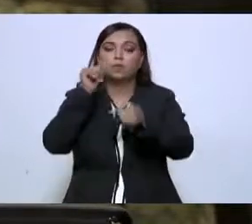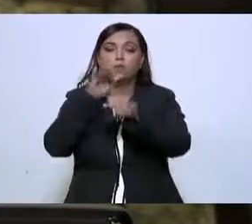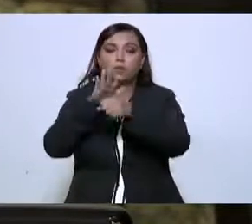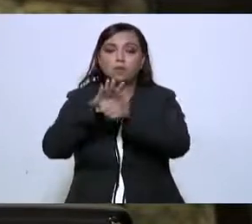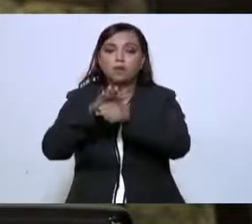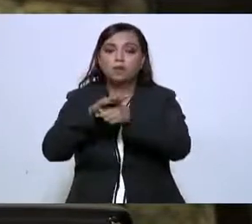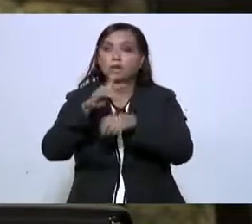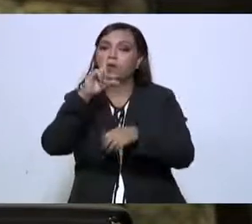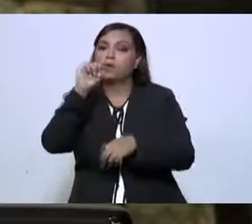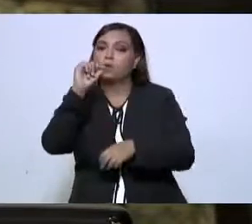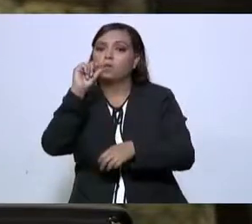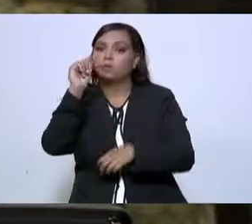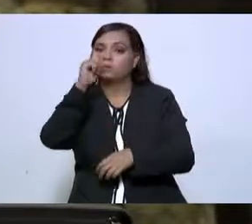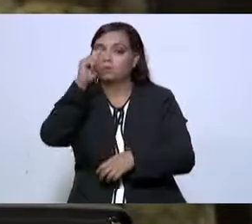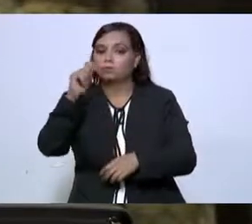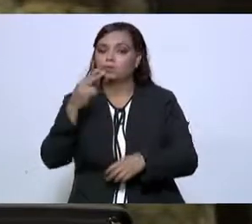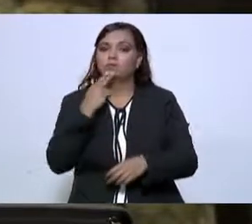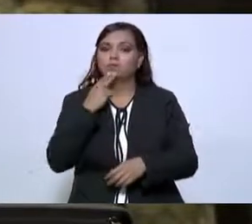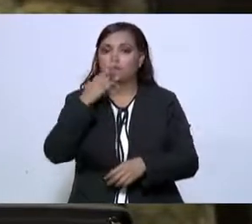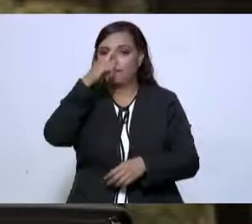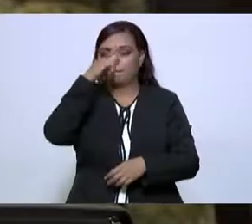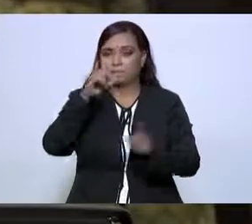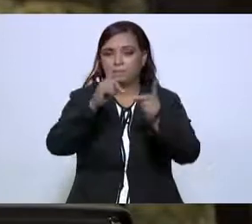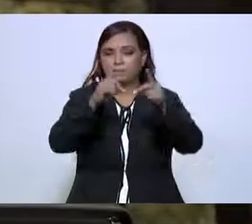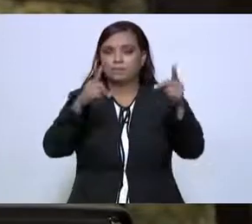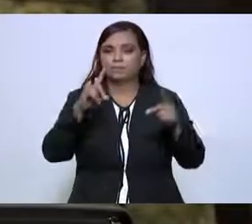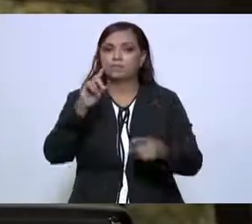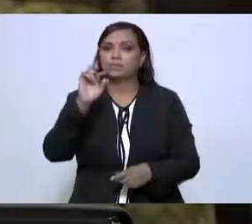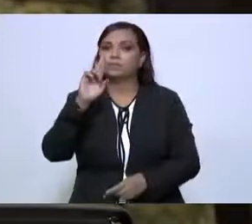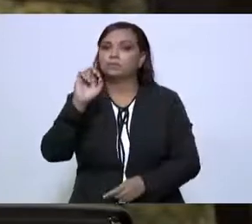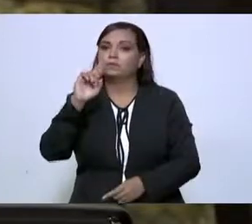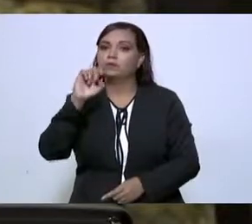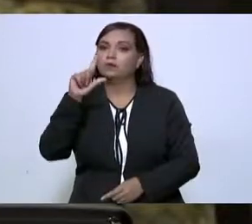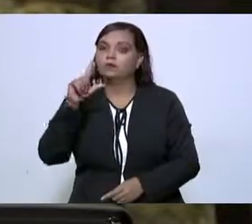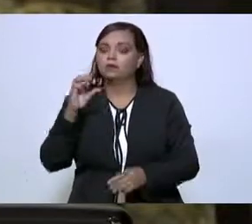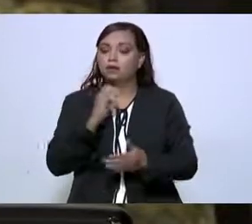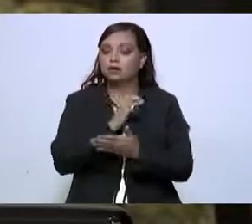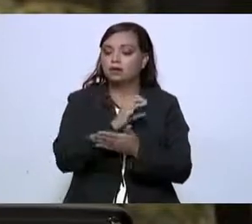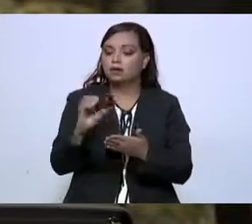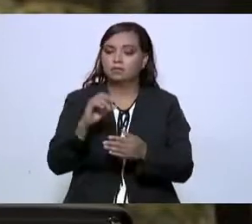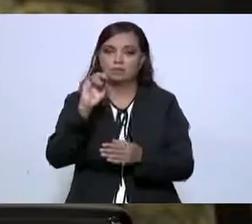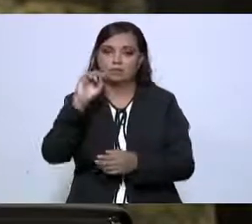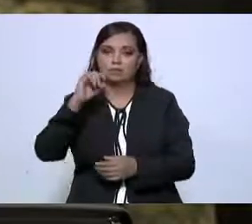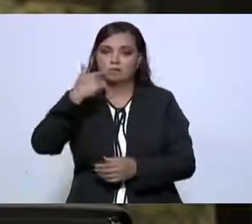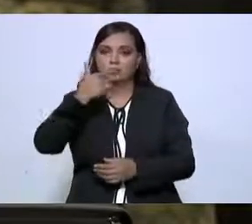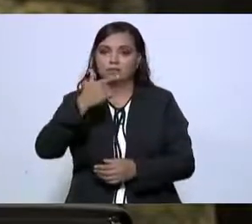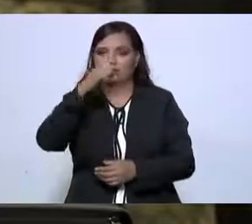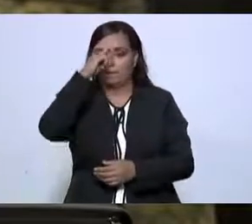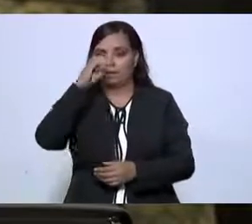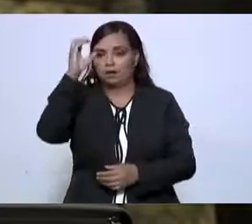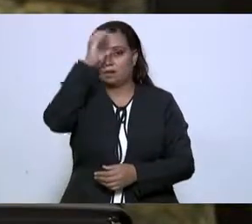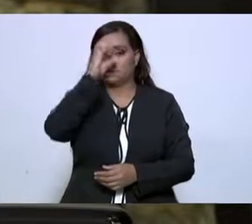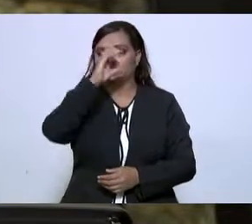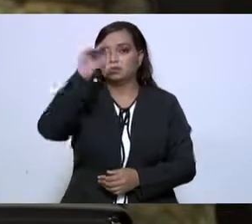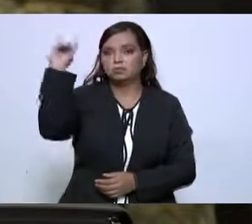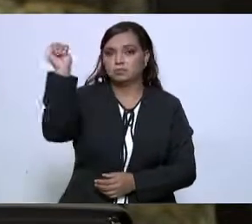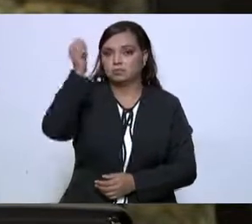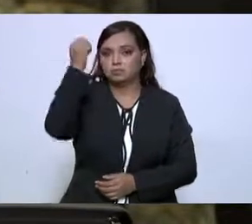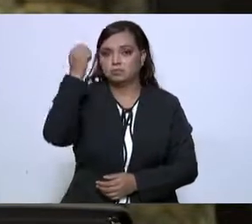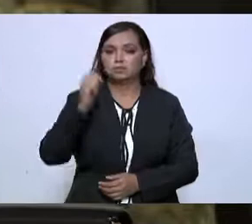40% se canalizaron al desarrollo rural, 37% a ciencia y tecnología,